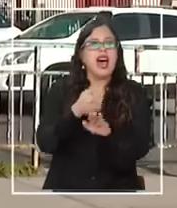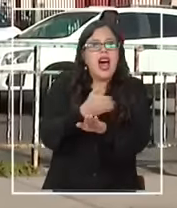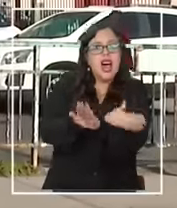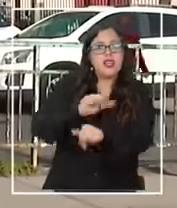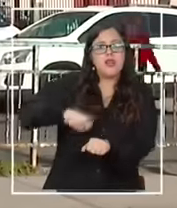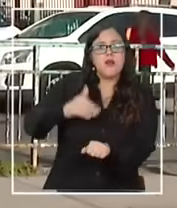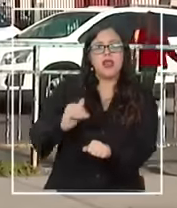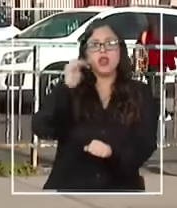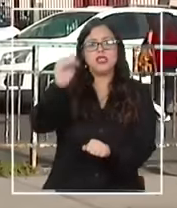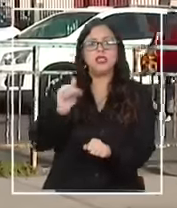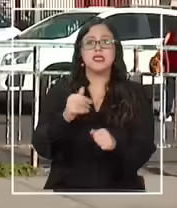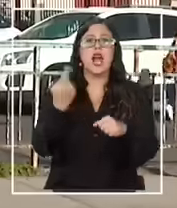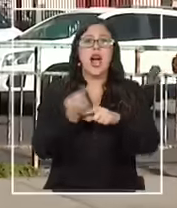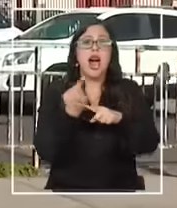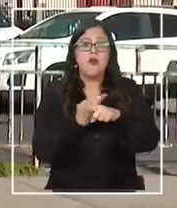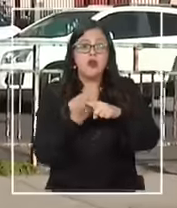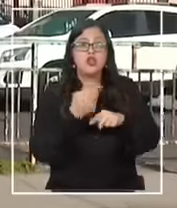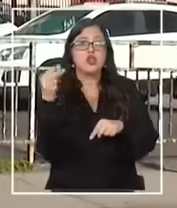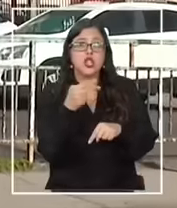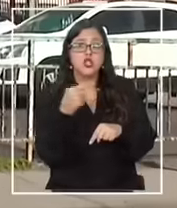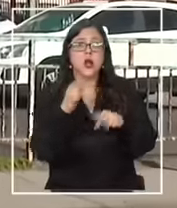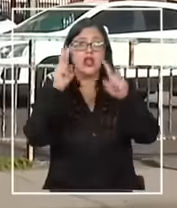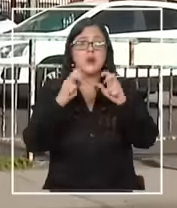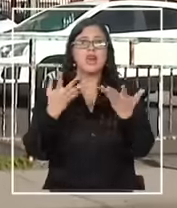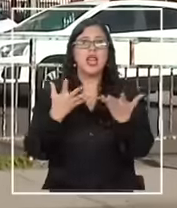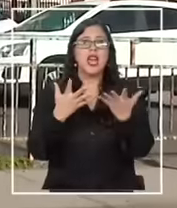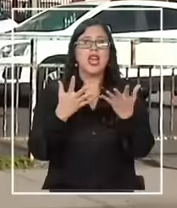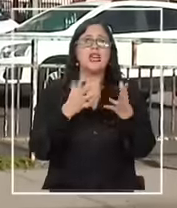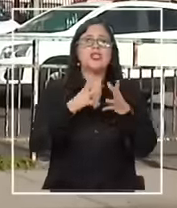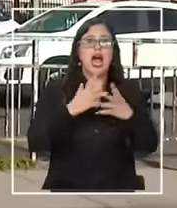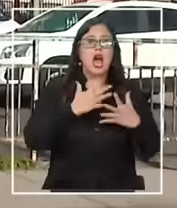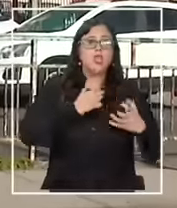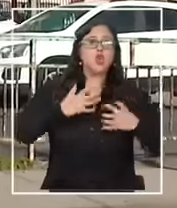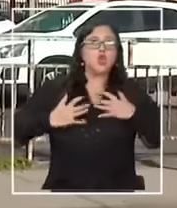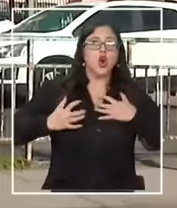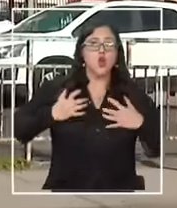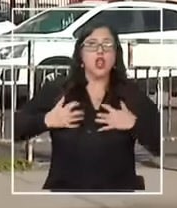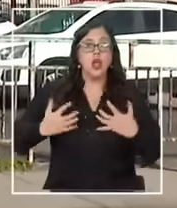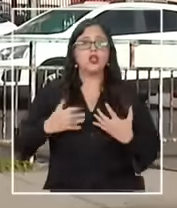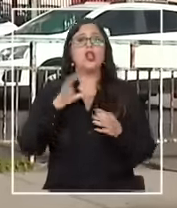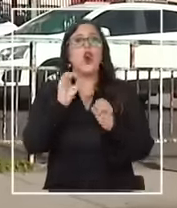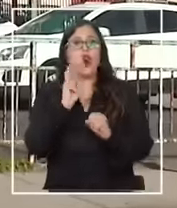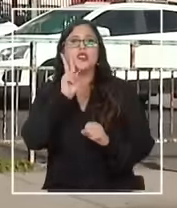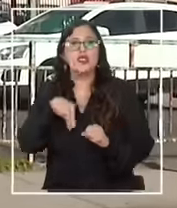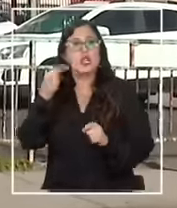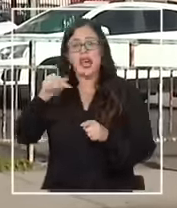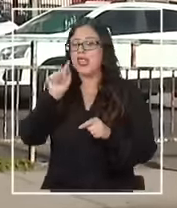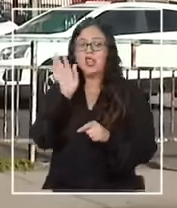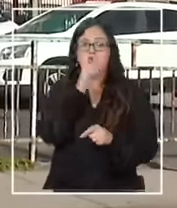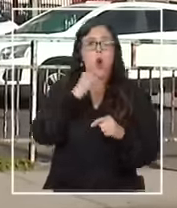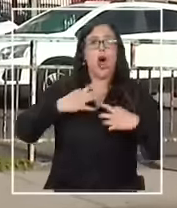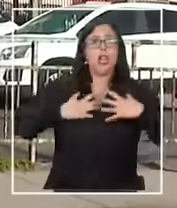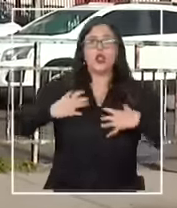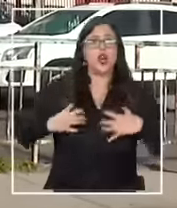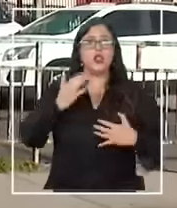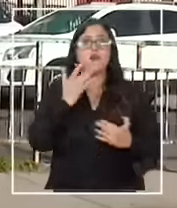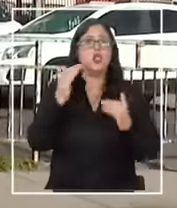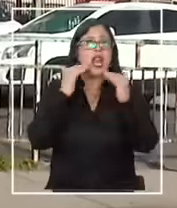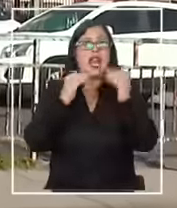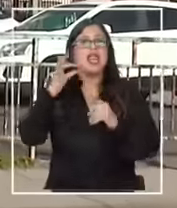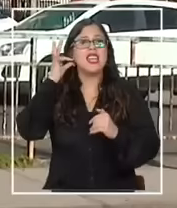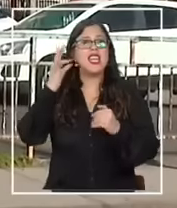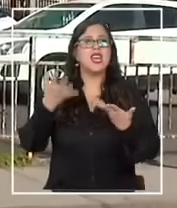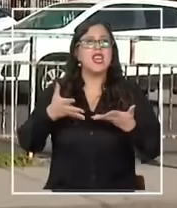consignar de dos formas uno con contacto físico y los otros sin contacto físico y aquí hubo sin contacto físico porque las niñas fueron